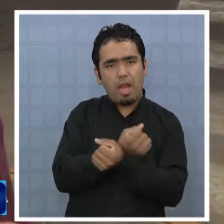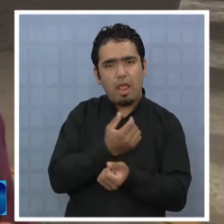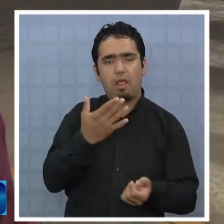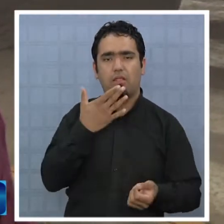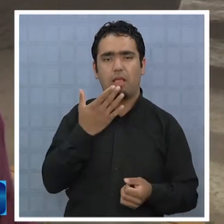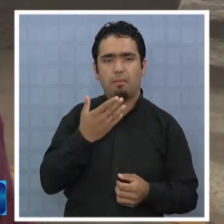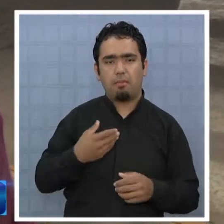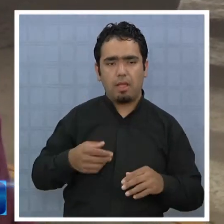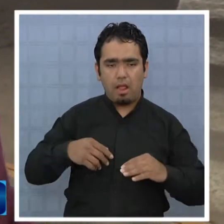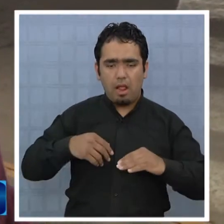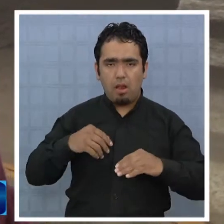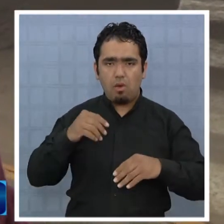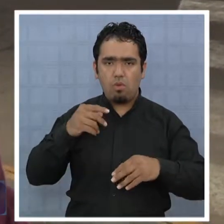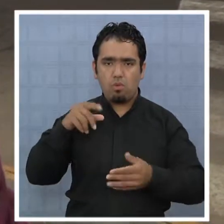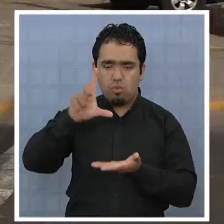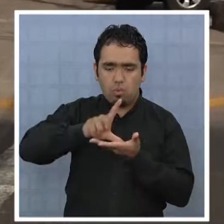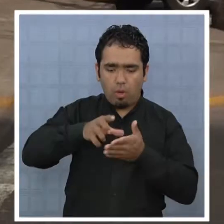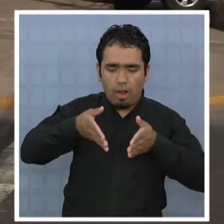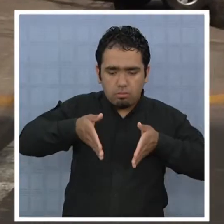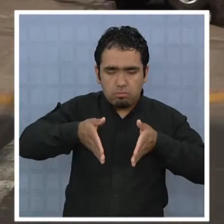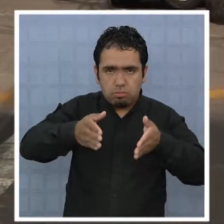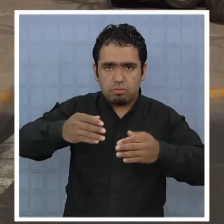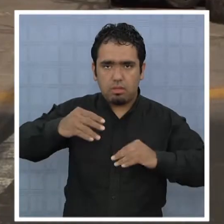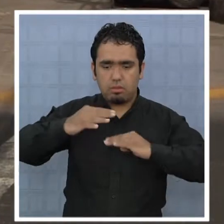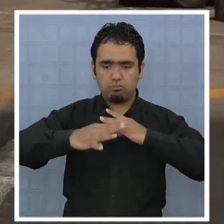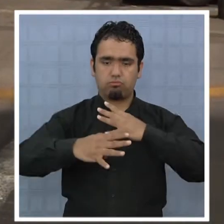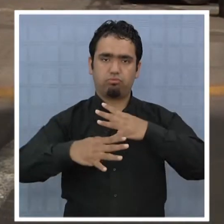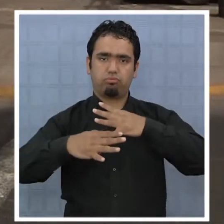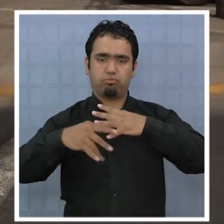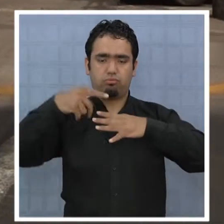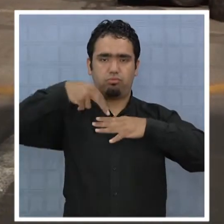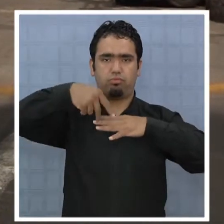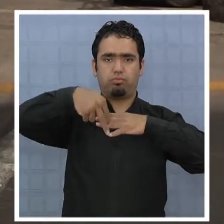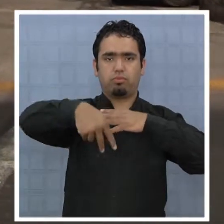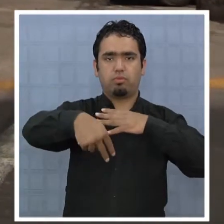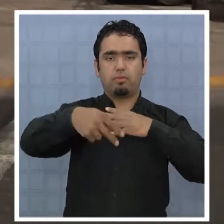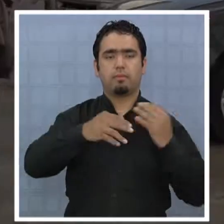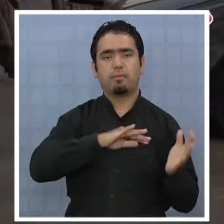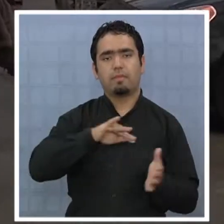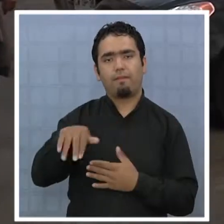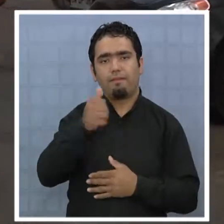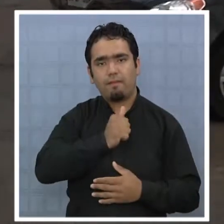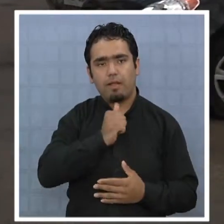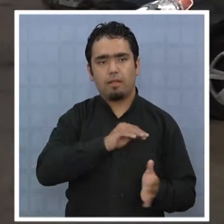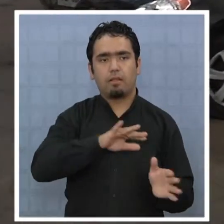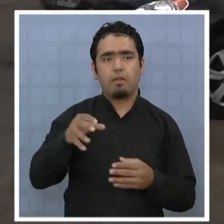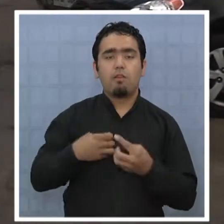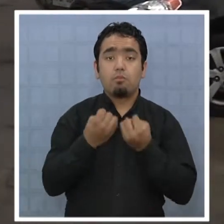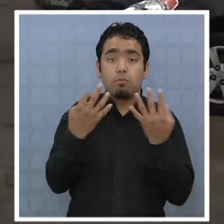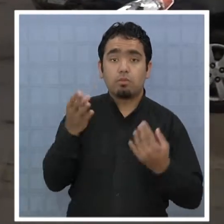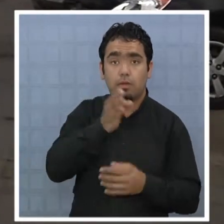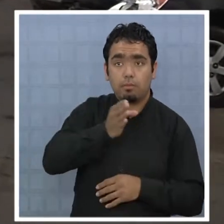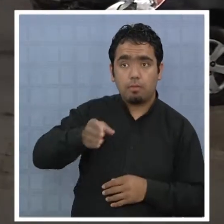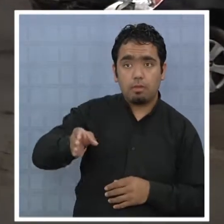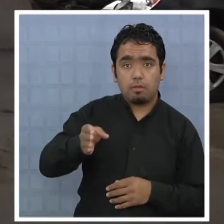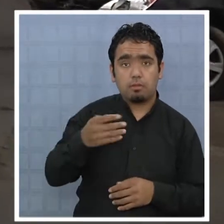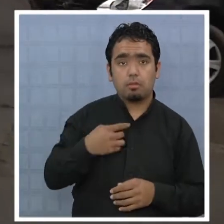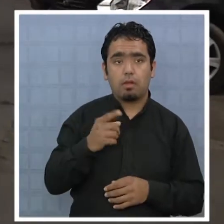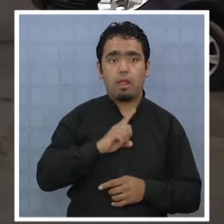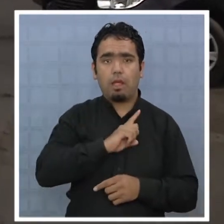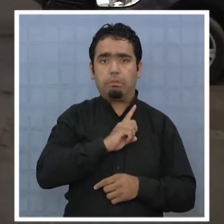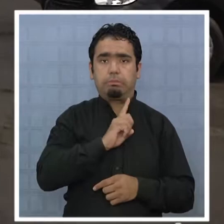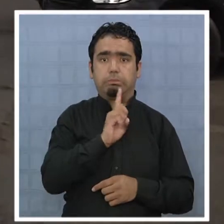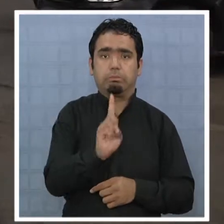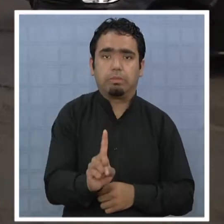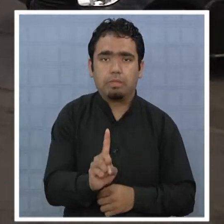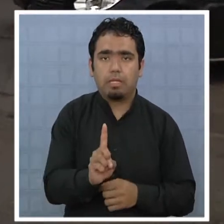algunos semáforos, porque hay partes en que realmente es a la que pasa y pasa nomás. Para muchos de los transeúntes, llegar